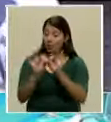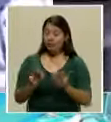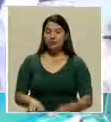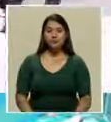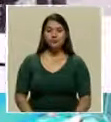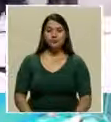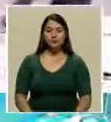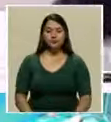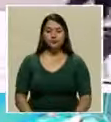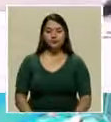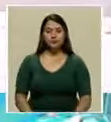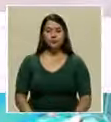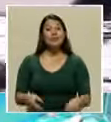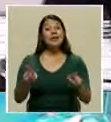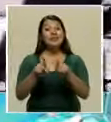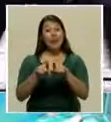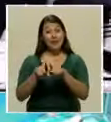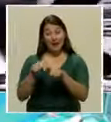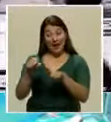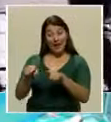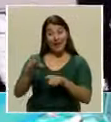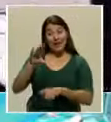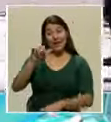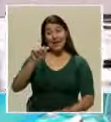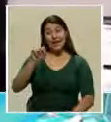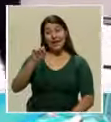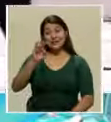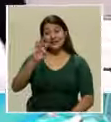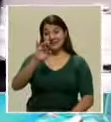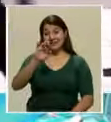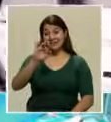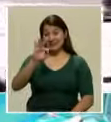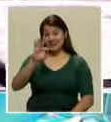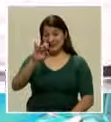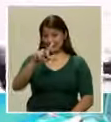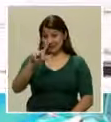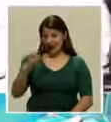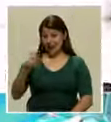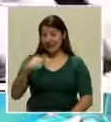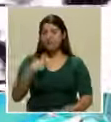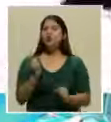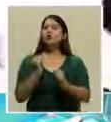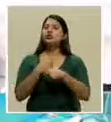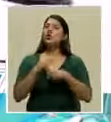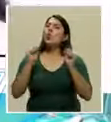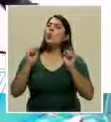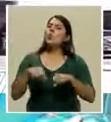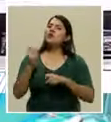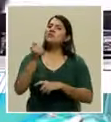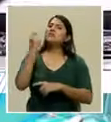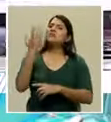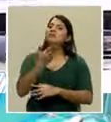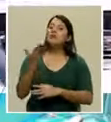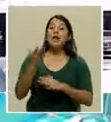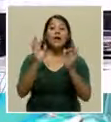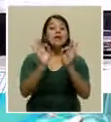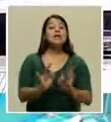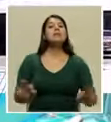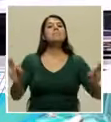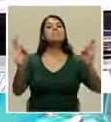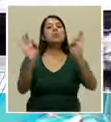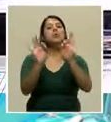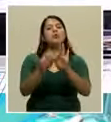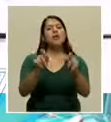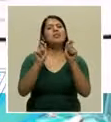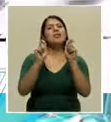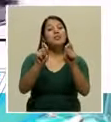También el Conservatorio de Castella me hizo comprender que es muy importante la educación para